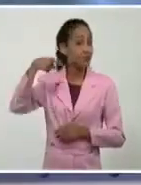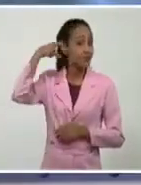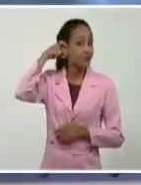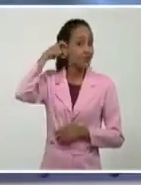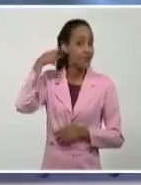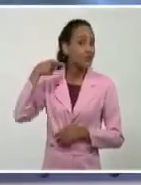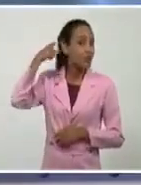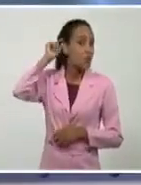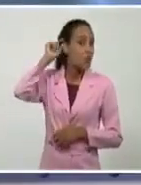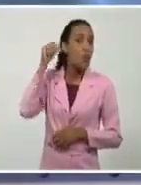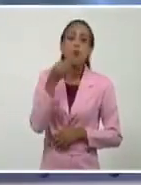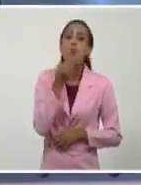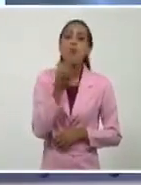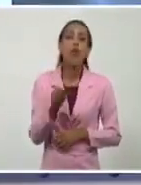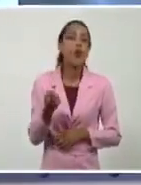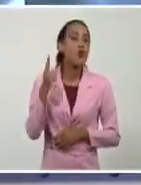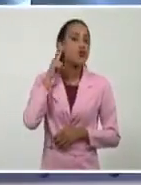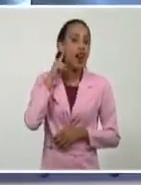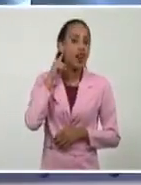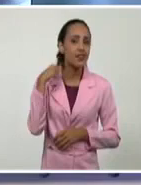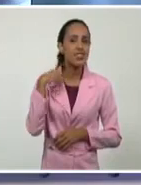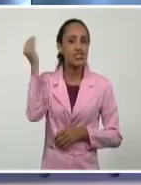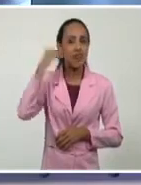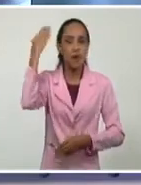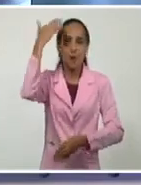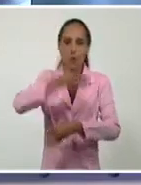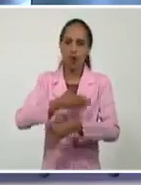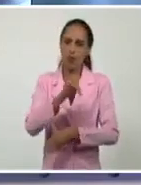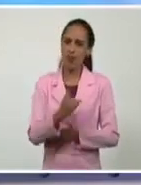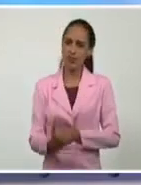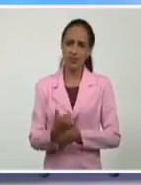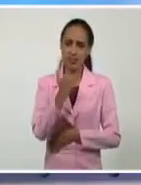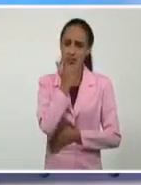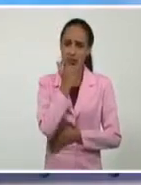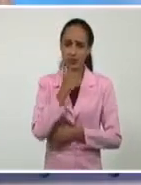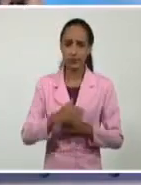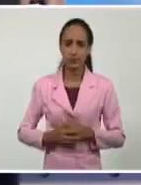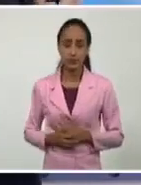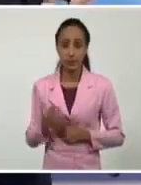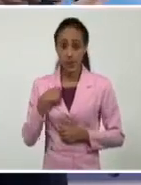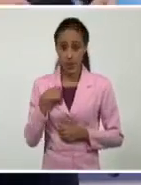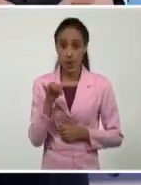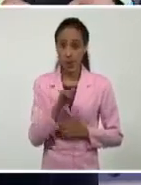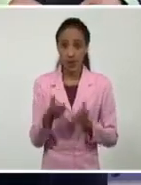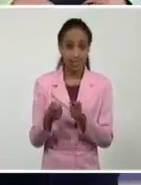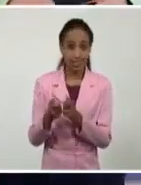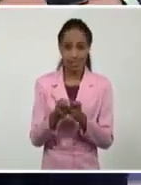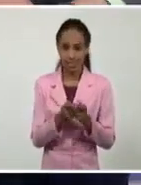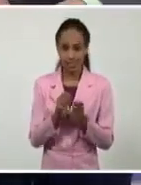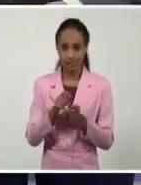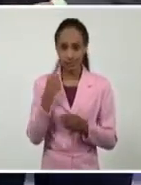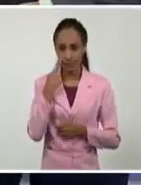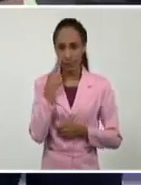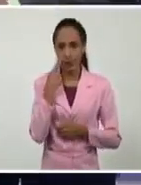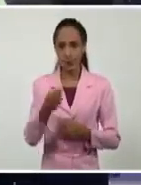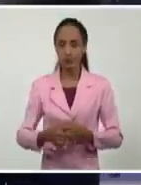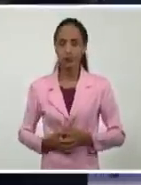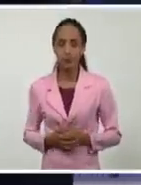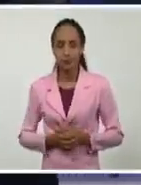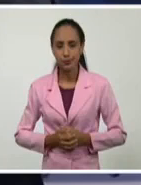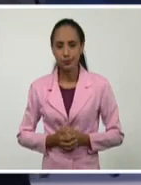escuchar, pero sabe que el bloqueo es una traba para él. Y sobre ello me escribió lo siguiente que comparto con ustedes.